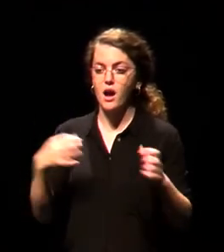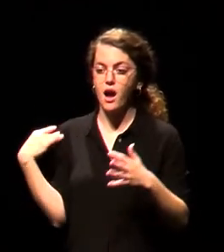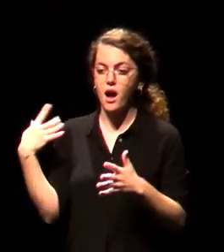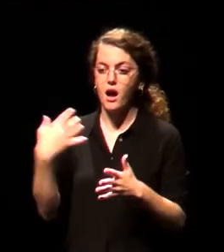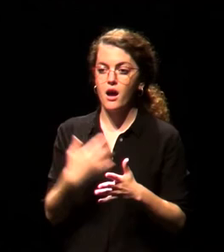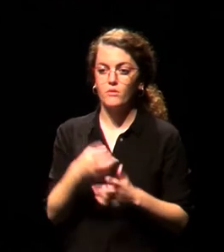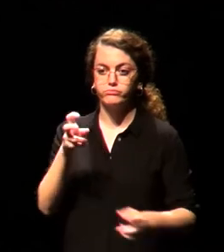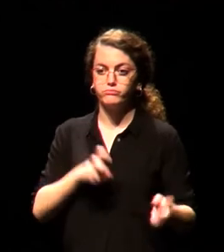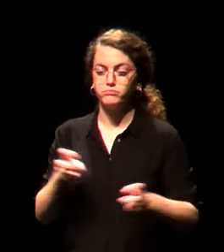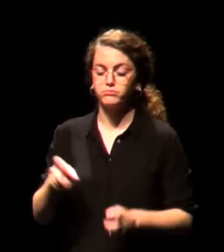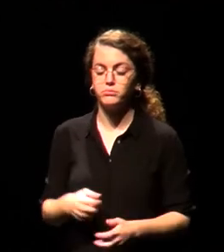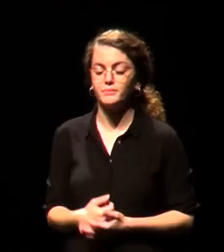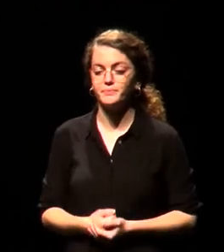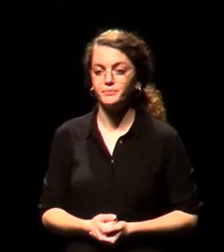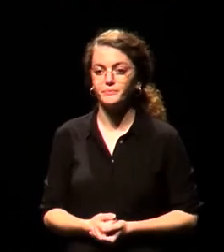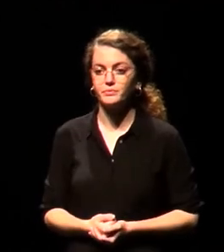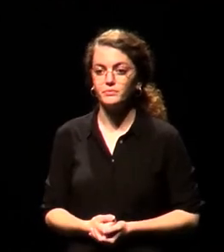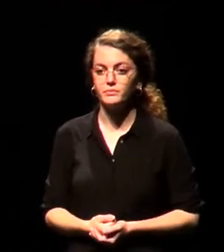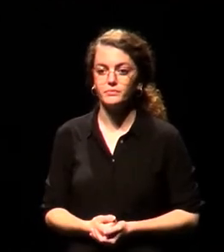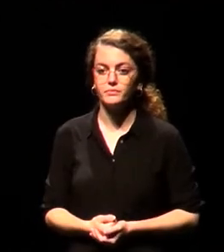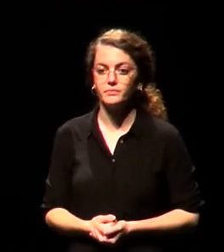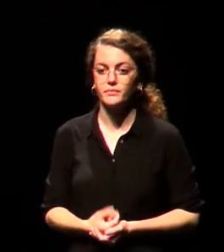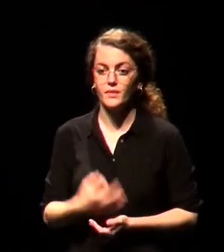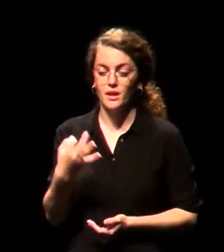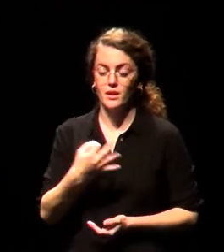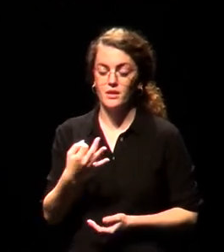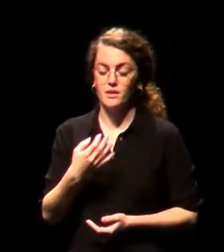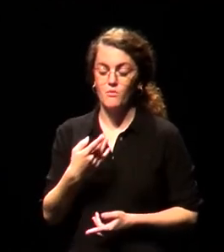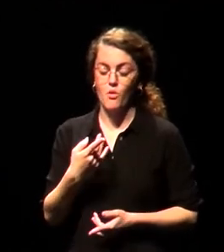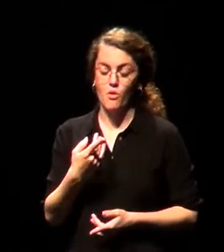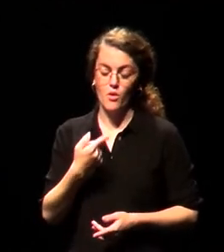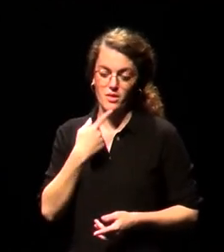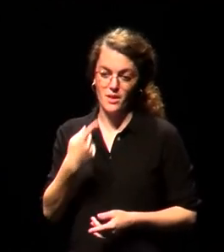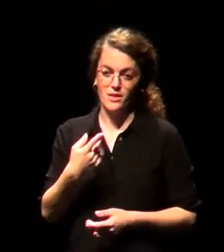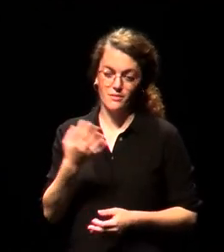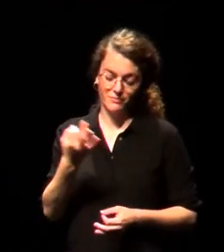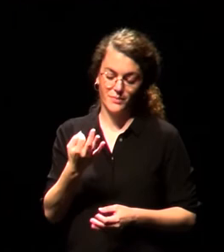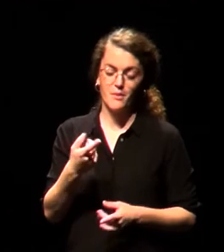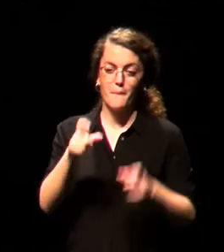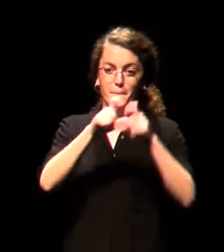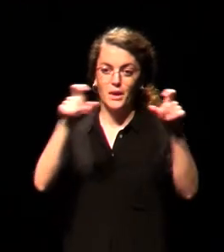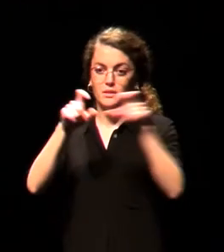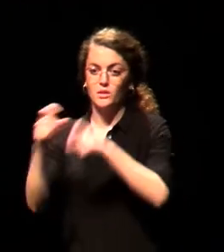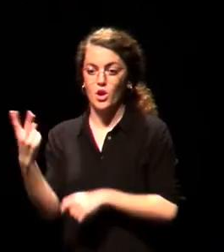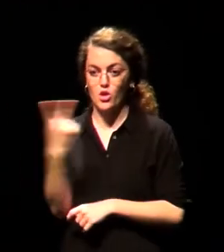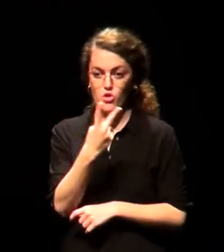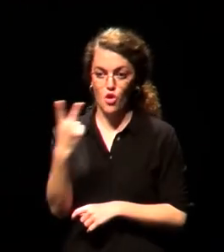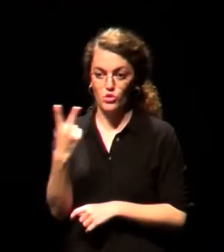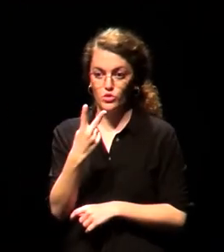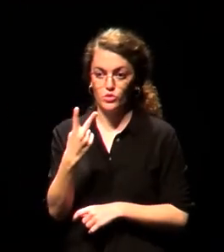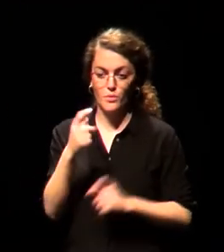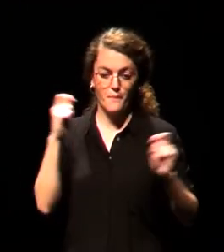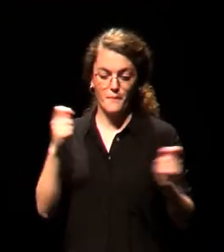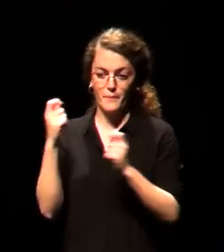Debo mencionar expresamente a nuestros dos patrocinadores de la décima edición. En primer lugar, a la Fundación Repsol